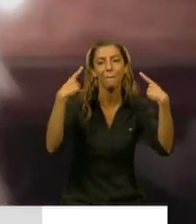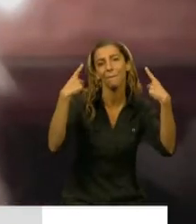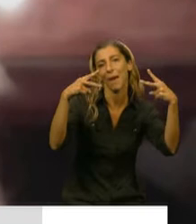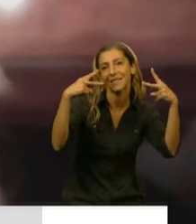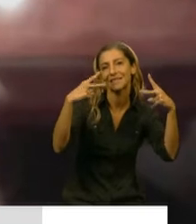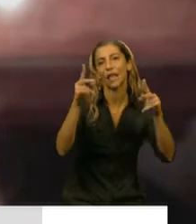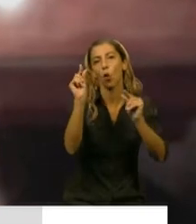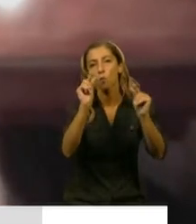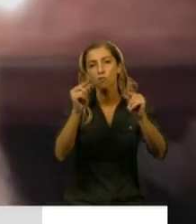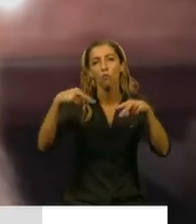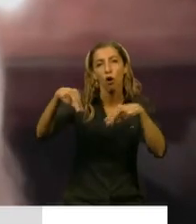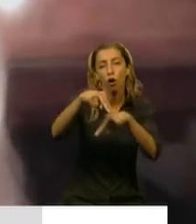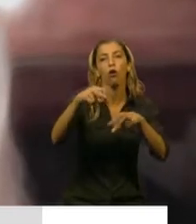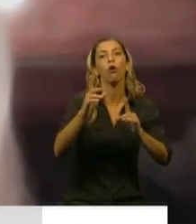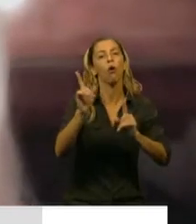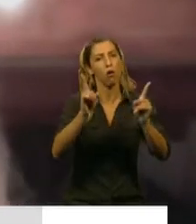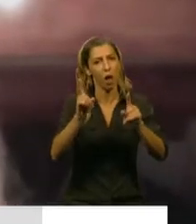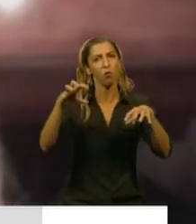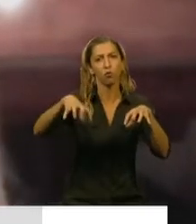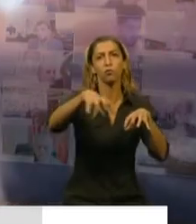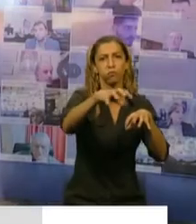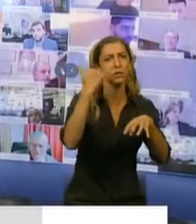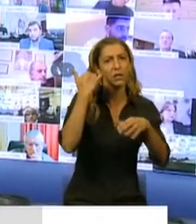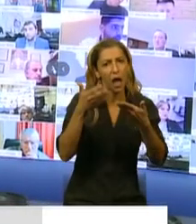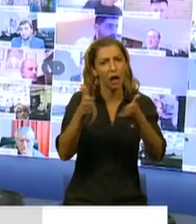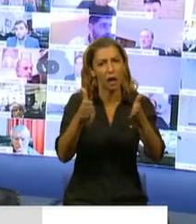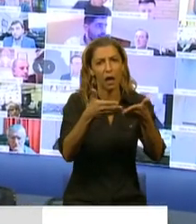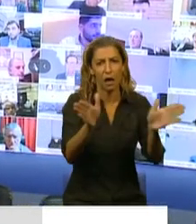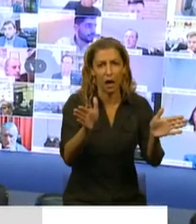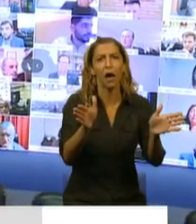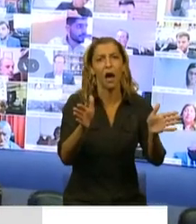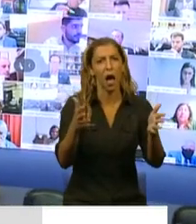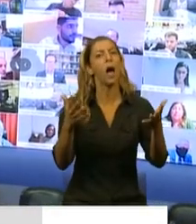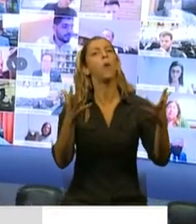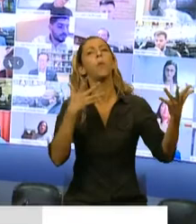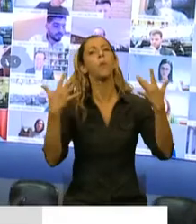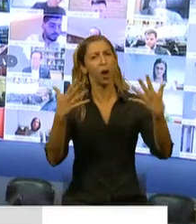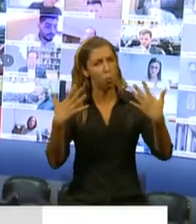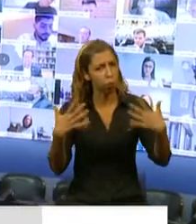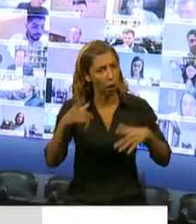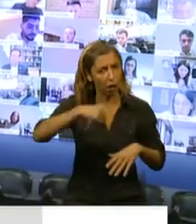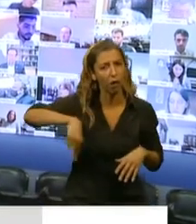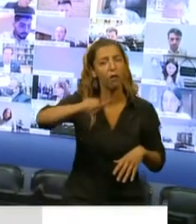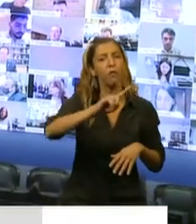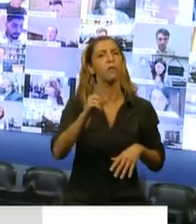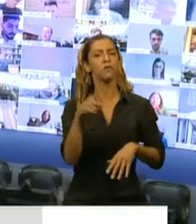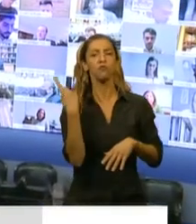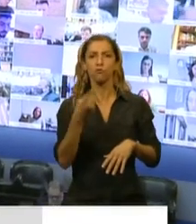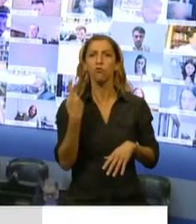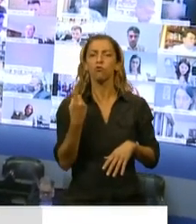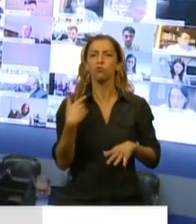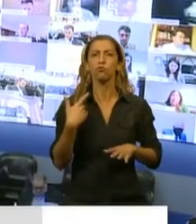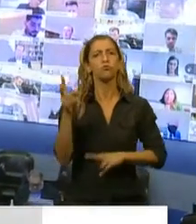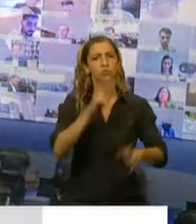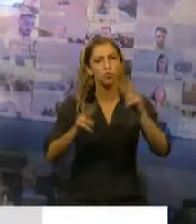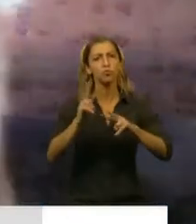fomento. Con recursos propios de nuestra provincia, con el apoyo del gobierno nacional,